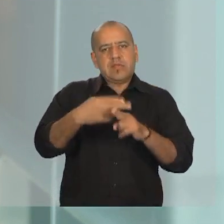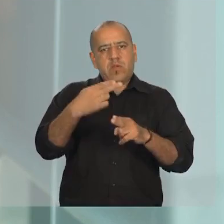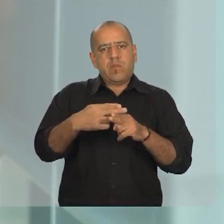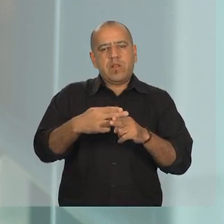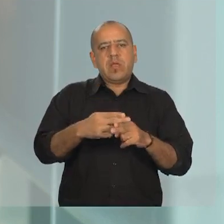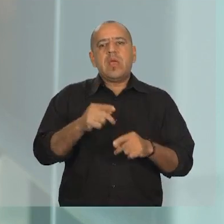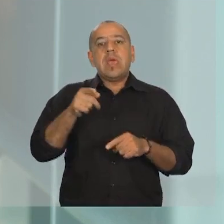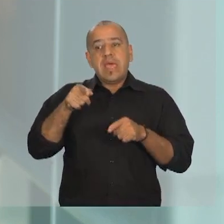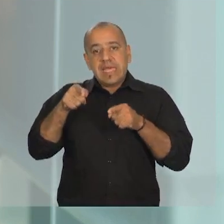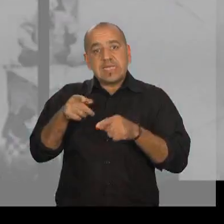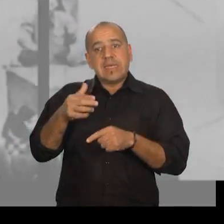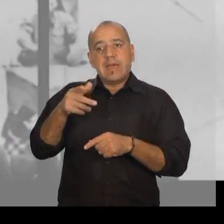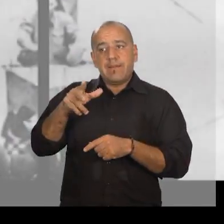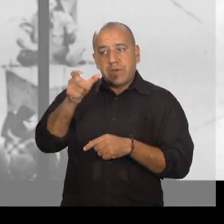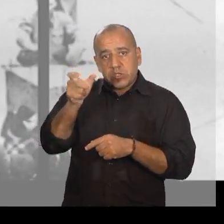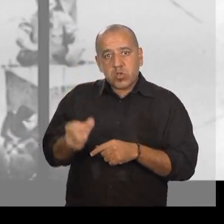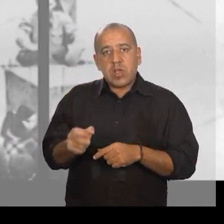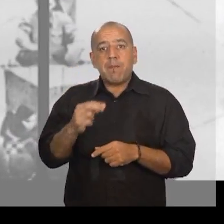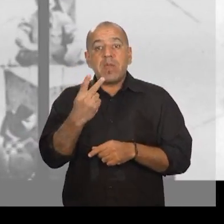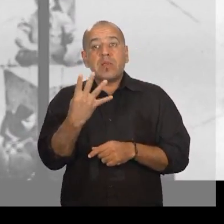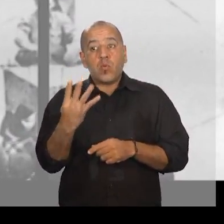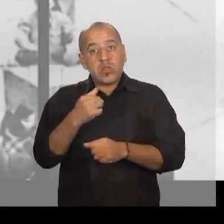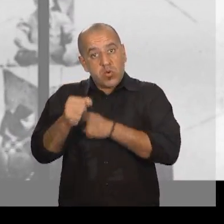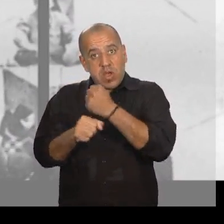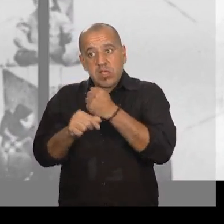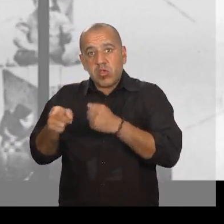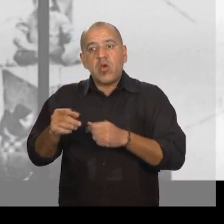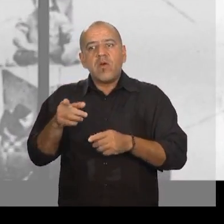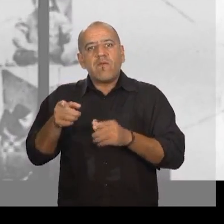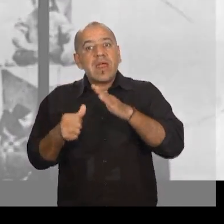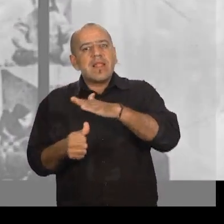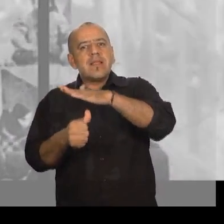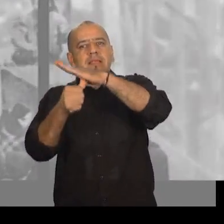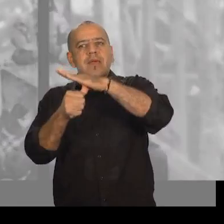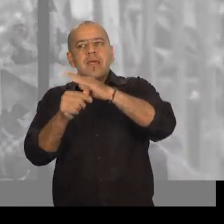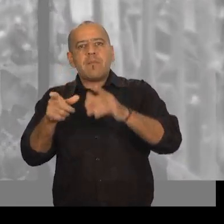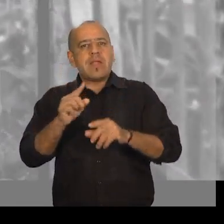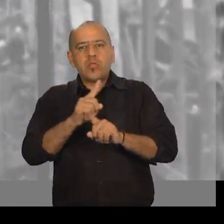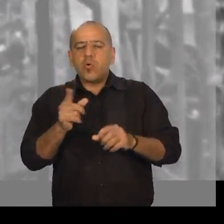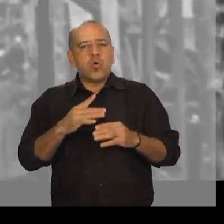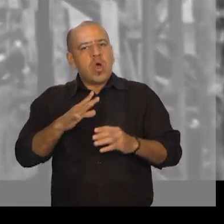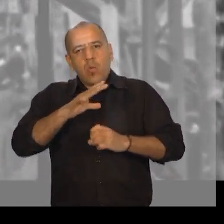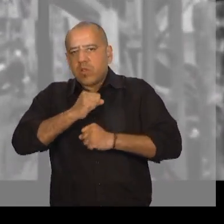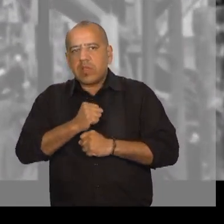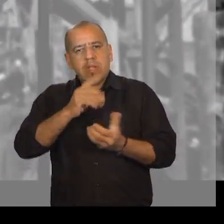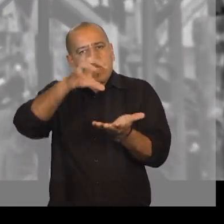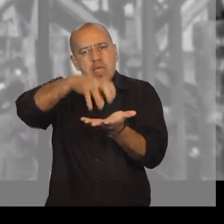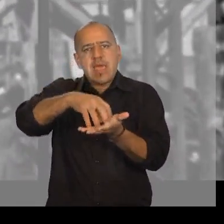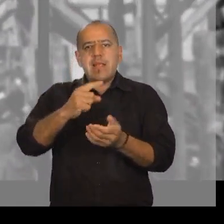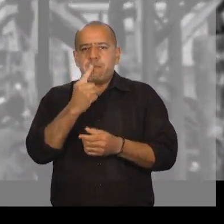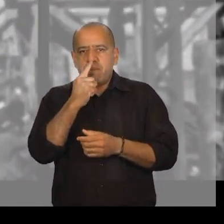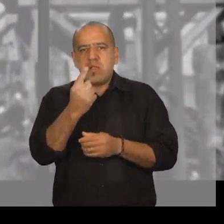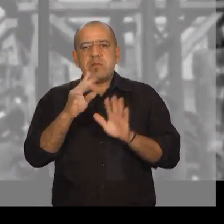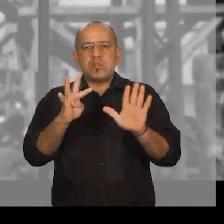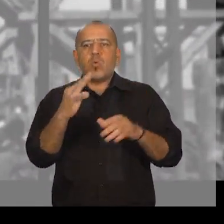Mordejai, con sólo 24 años, lideró el levantamiento del gueto de Varsovia en 1943,